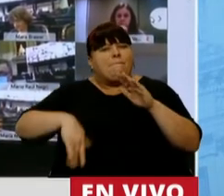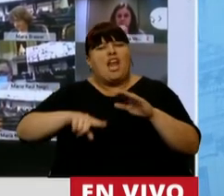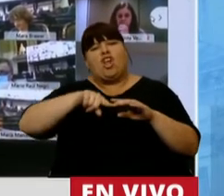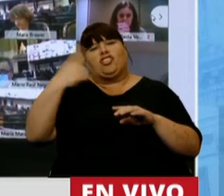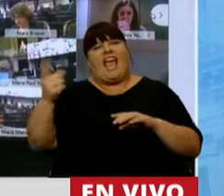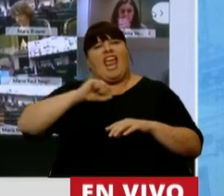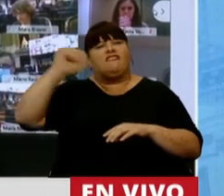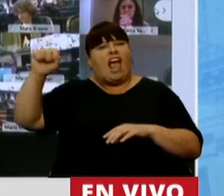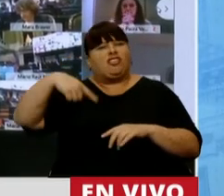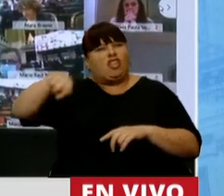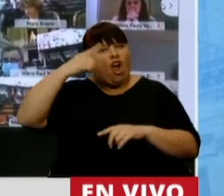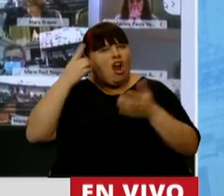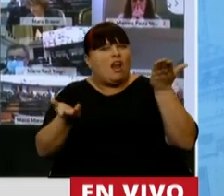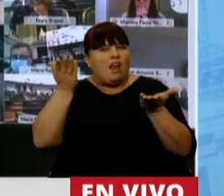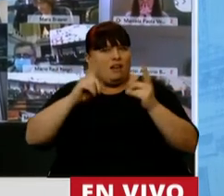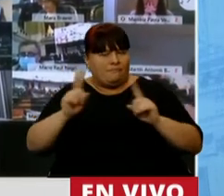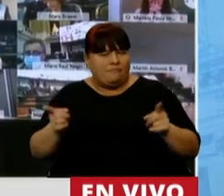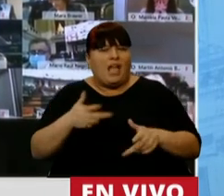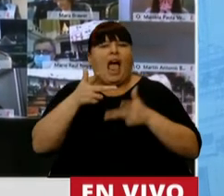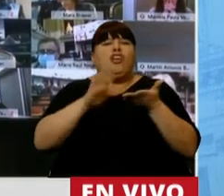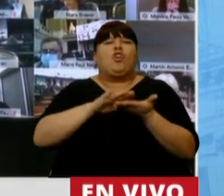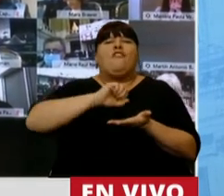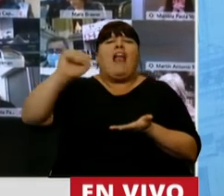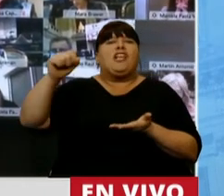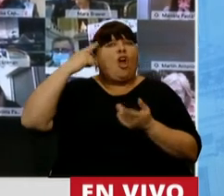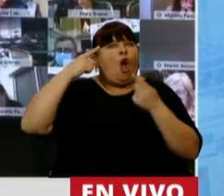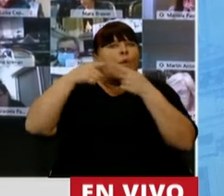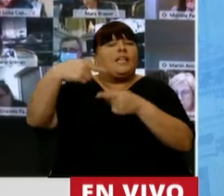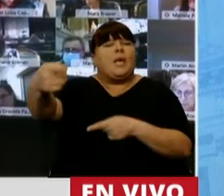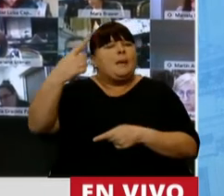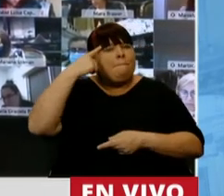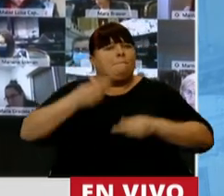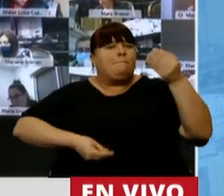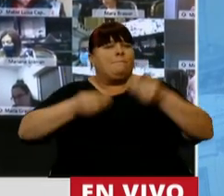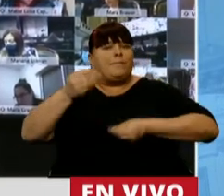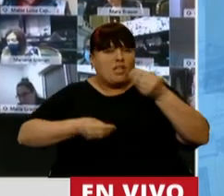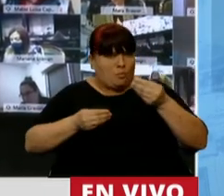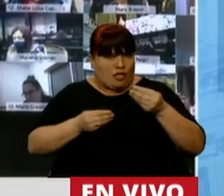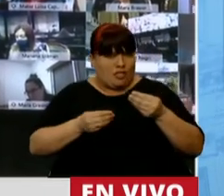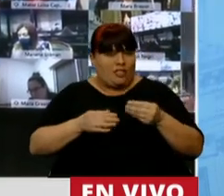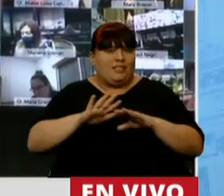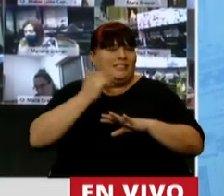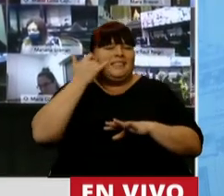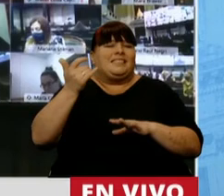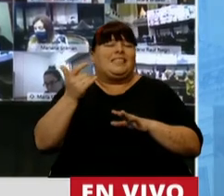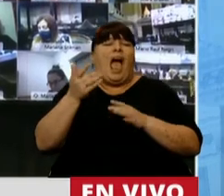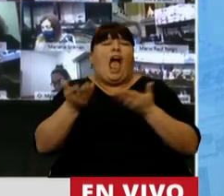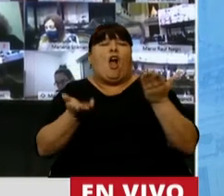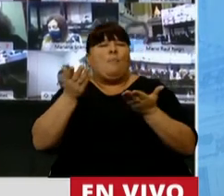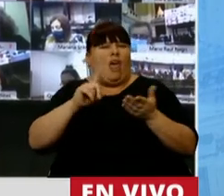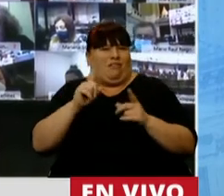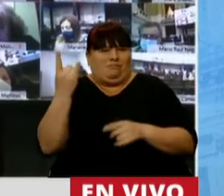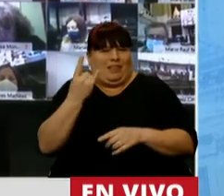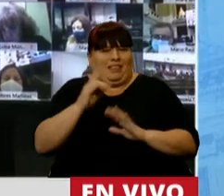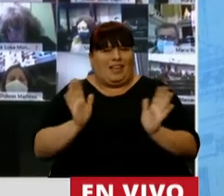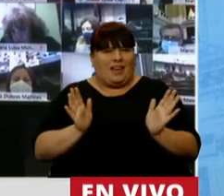a la inflación proyectada. Y cuando hablamos de la inflación proyectada, hablamos de un presupuesto que ya parte de parámetros que